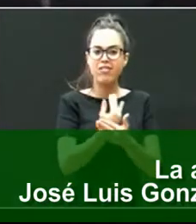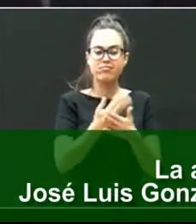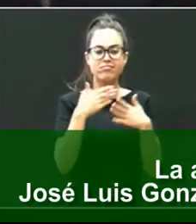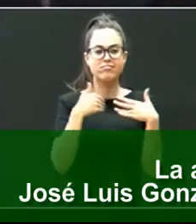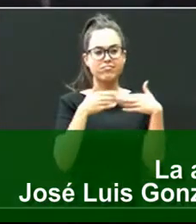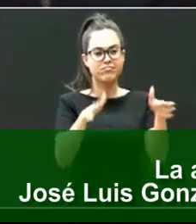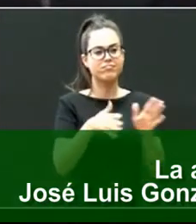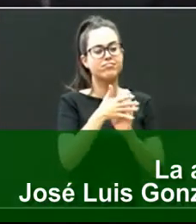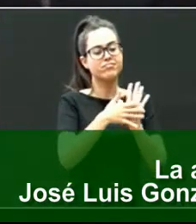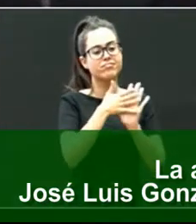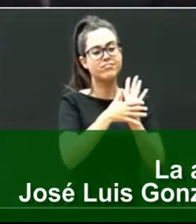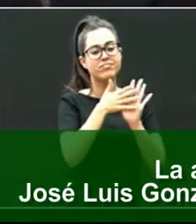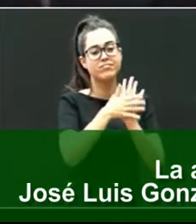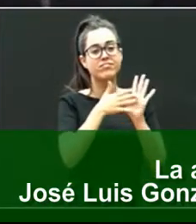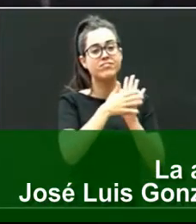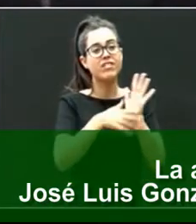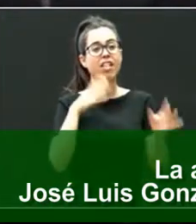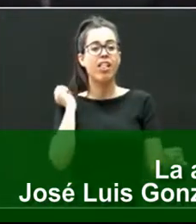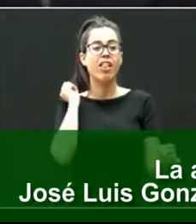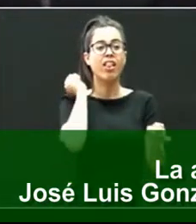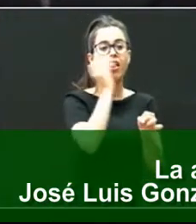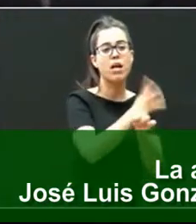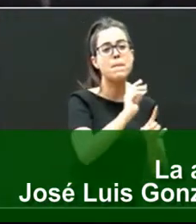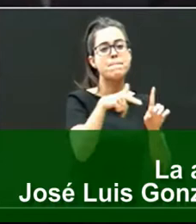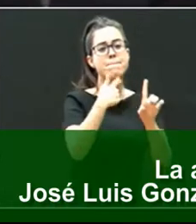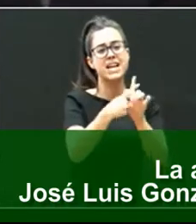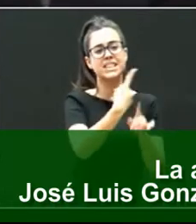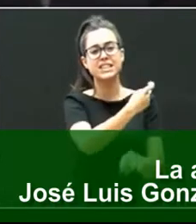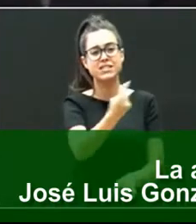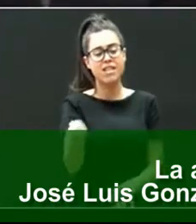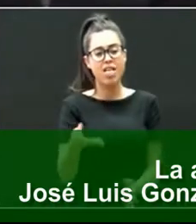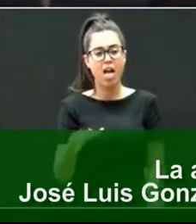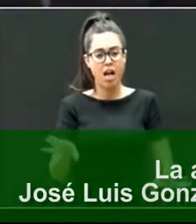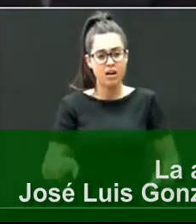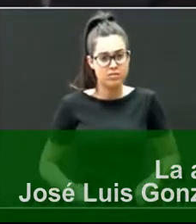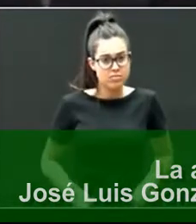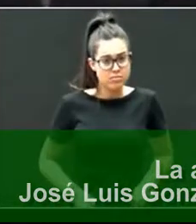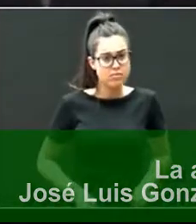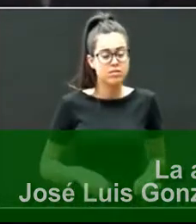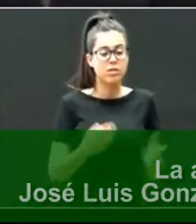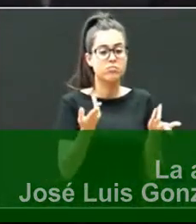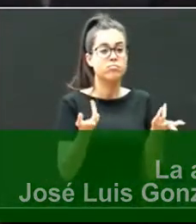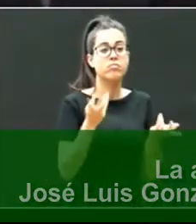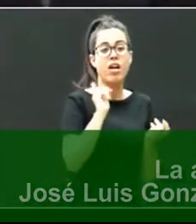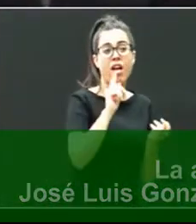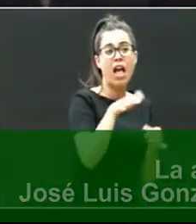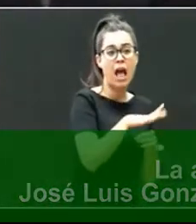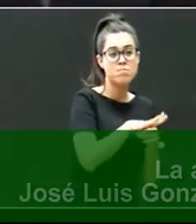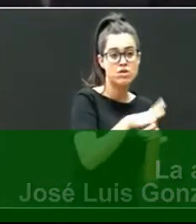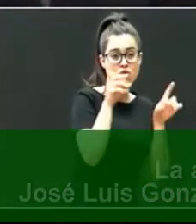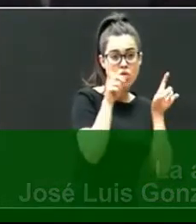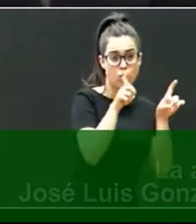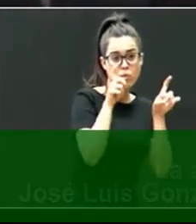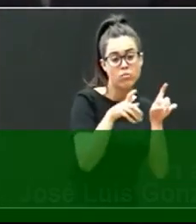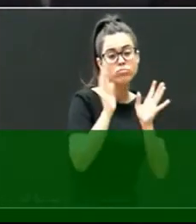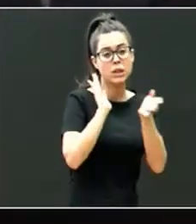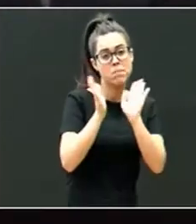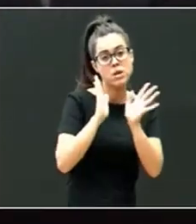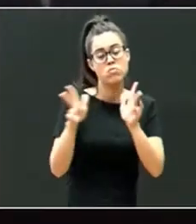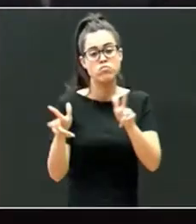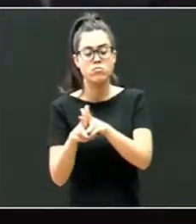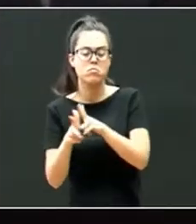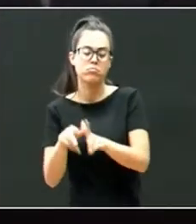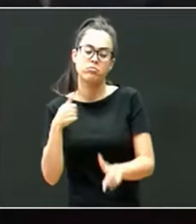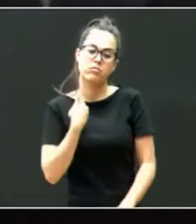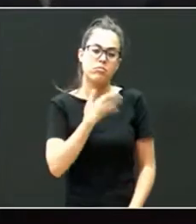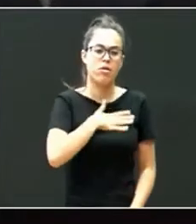general sobre los desafíos y las necesidades de la adopción, tanto a nivel educativo como terapéutico y social. Y bueno, pues estoy encantado, para mí es